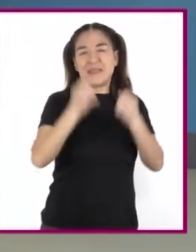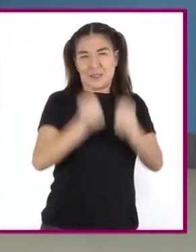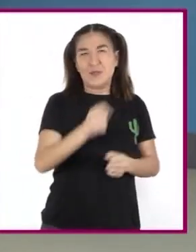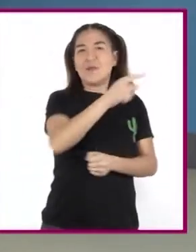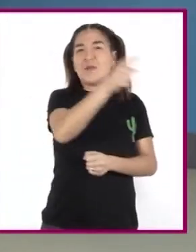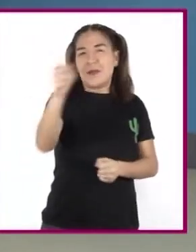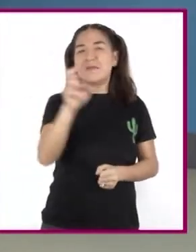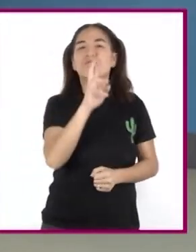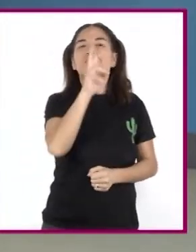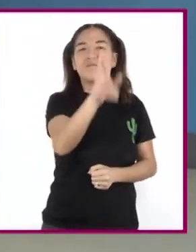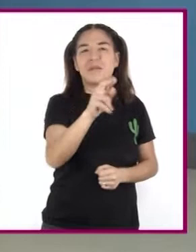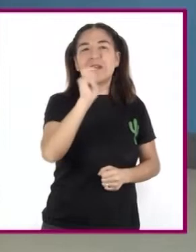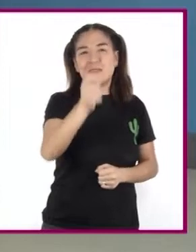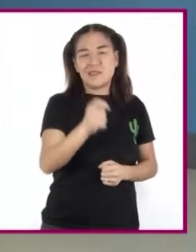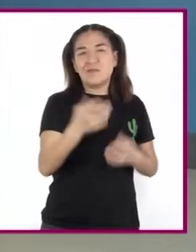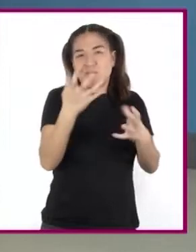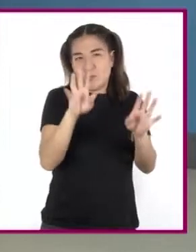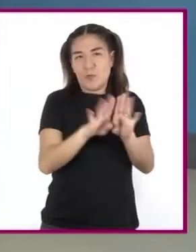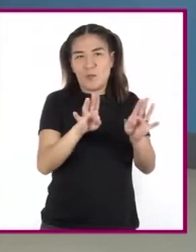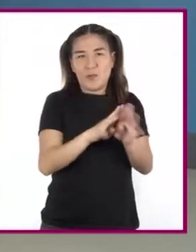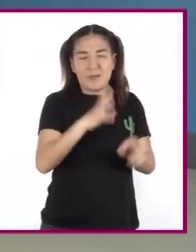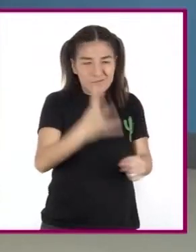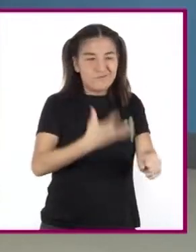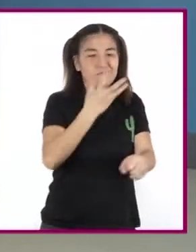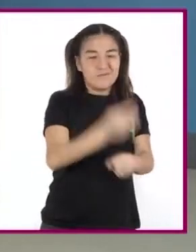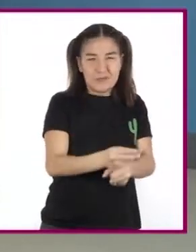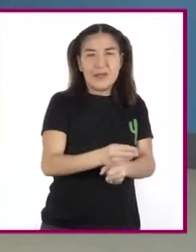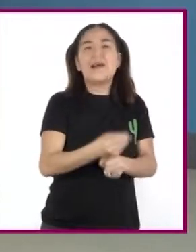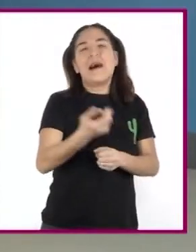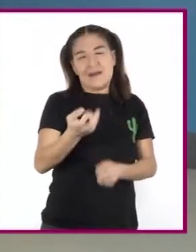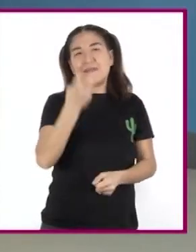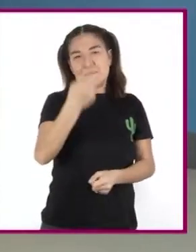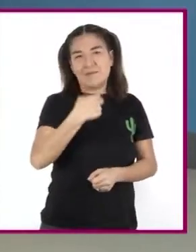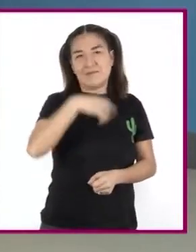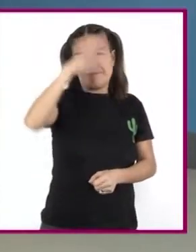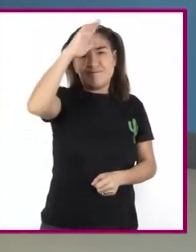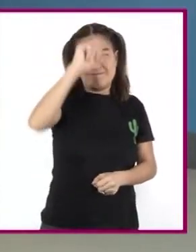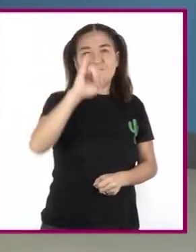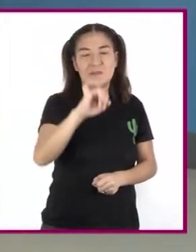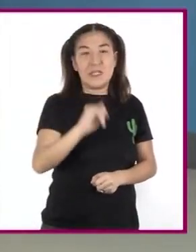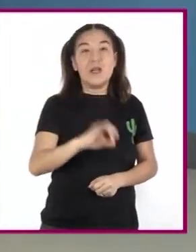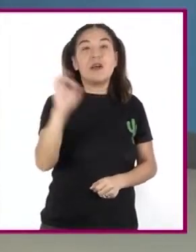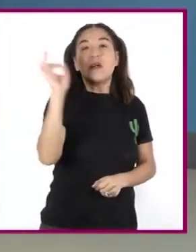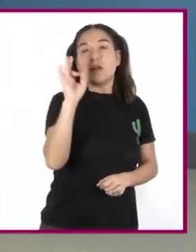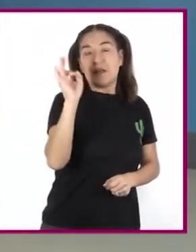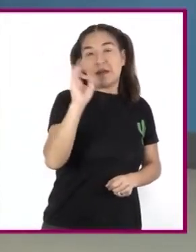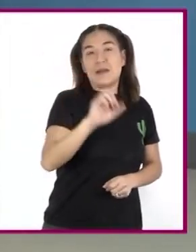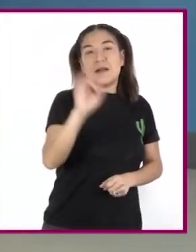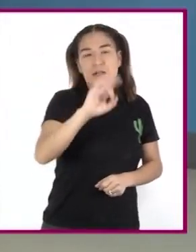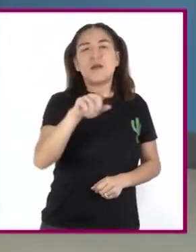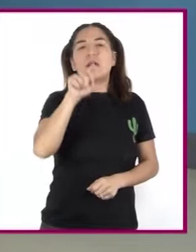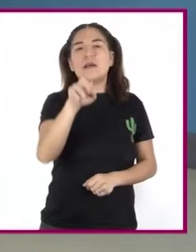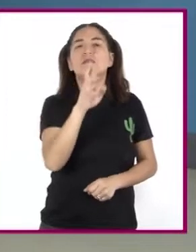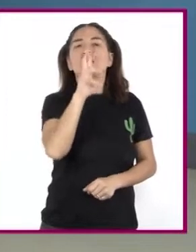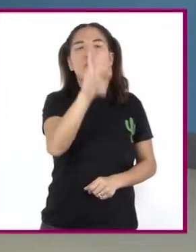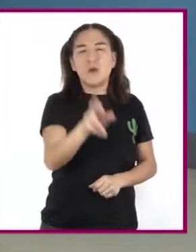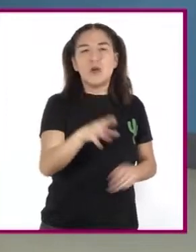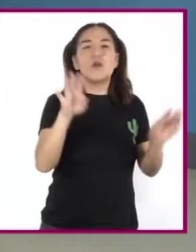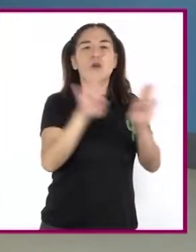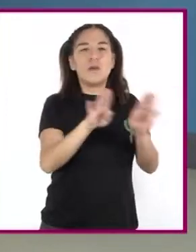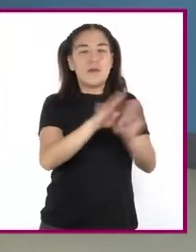respondió resolverlos. Y yo estoy de acuerdo. Las respuestas a los conflictos se co